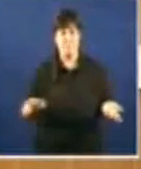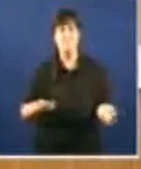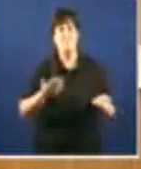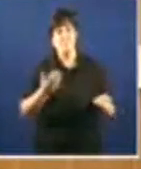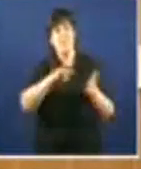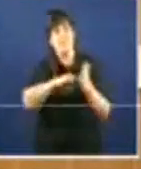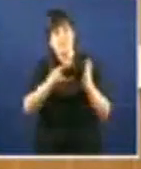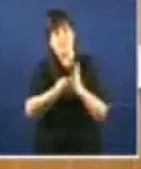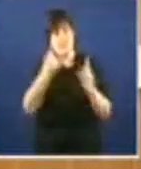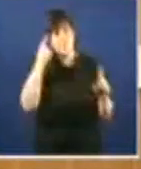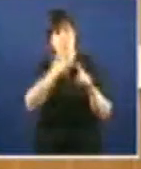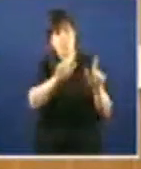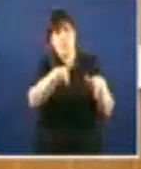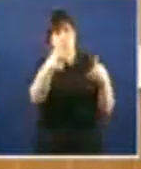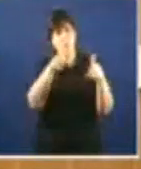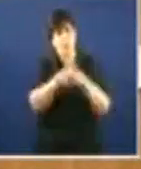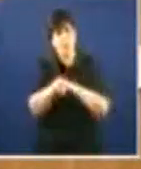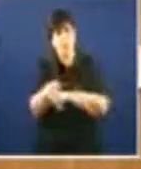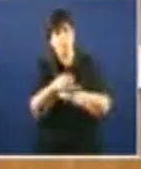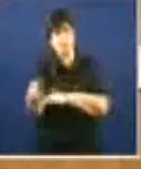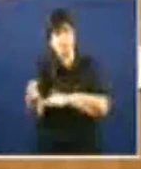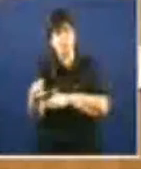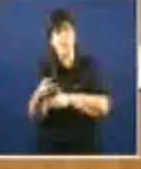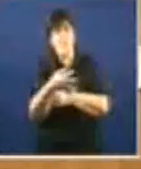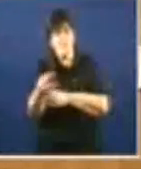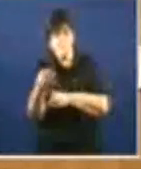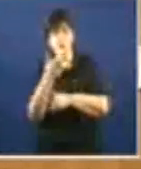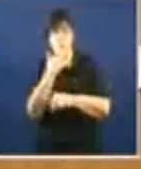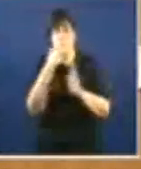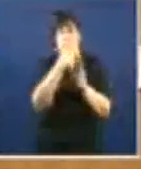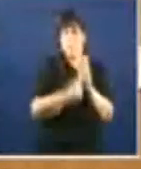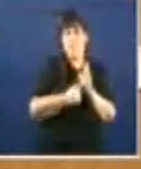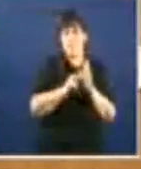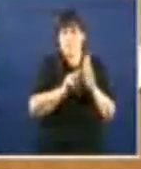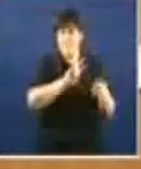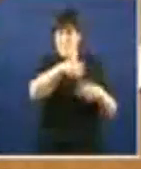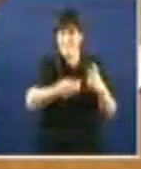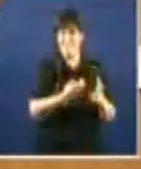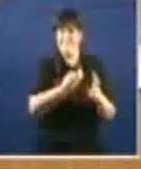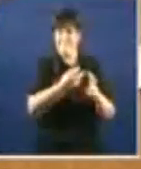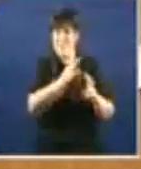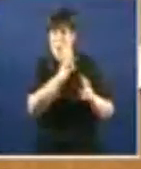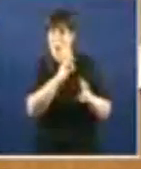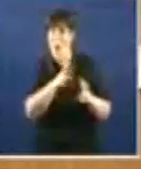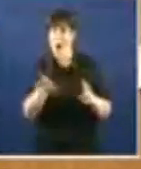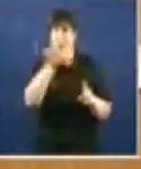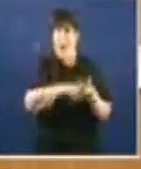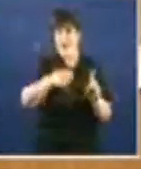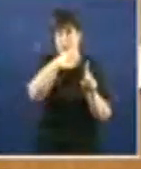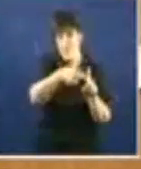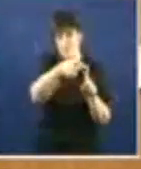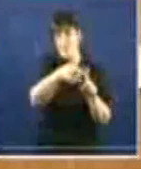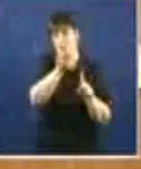sistema de xestión do lixo que sexa respetuoso cos principios de reutilización, de reciclase, de reducción e de